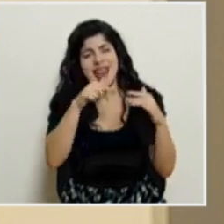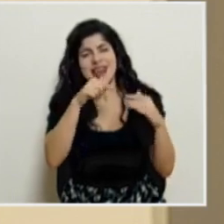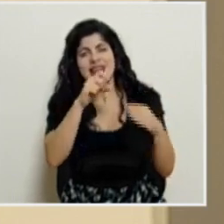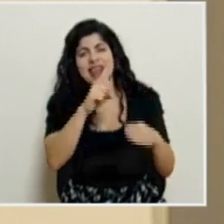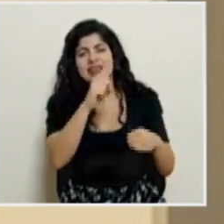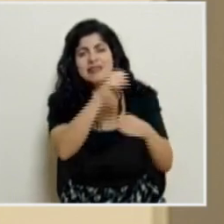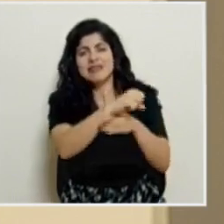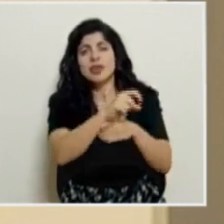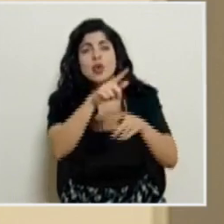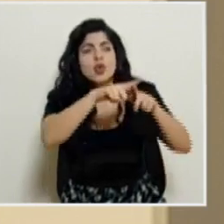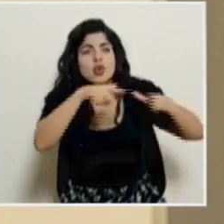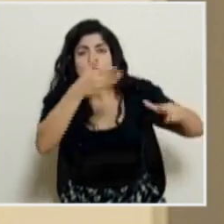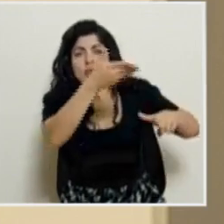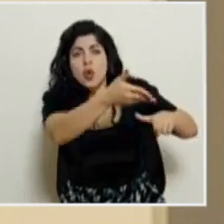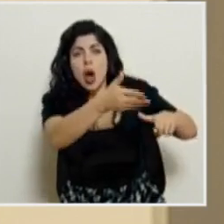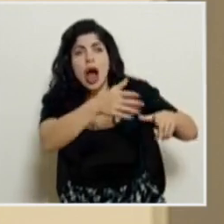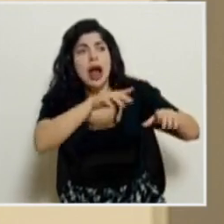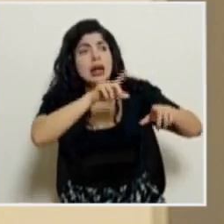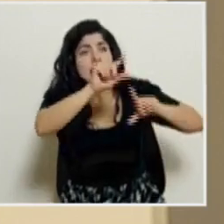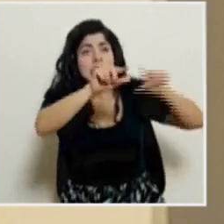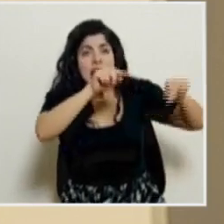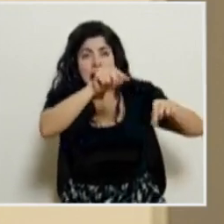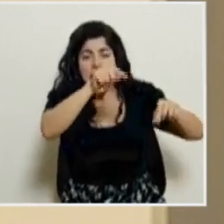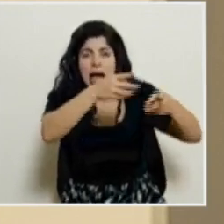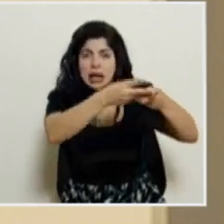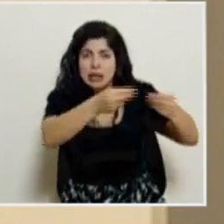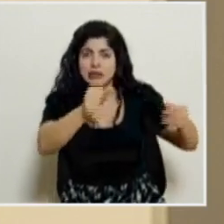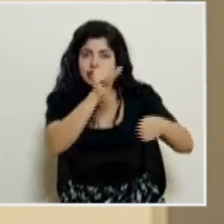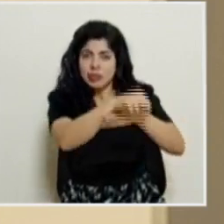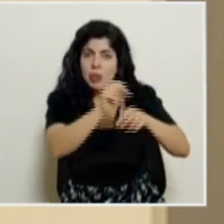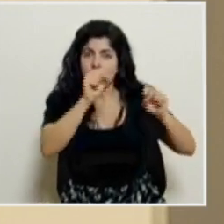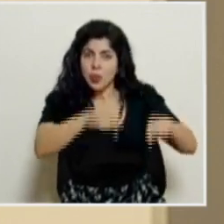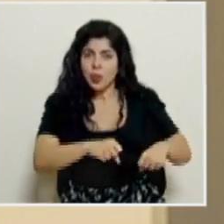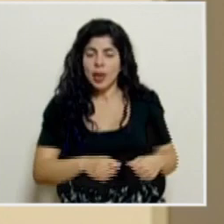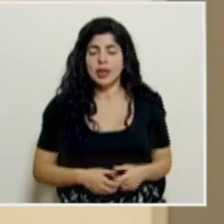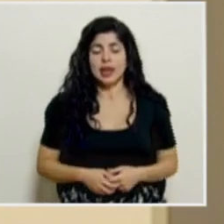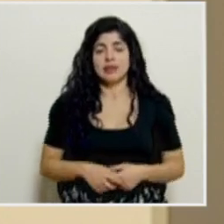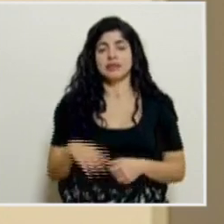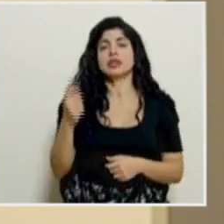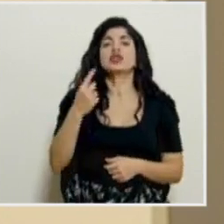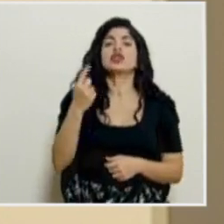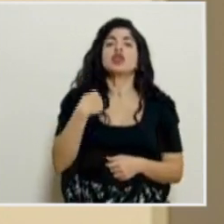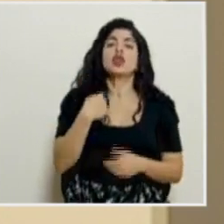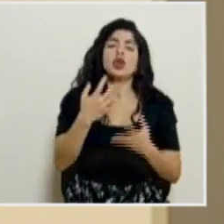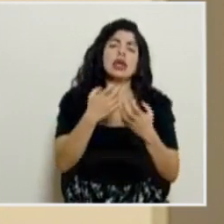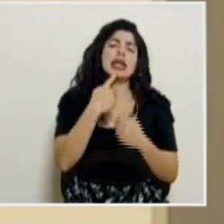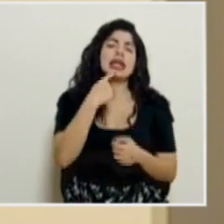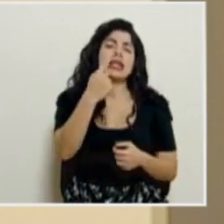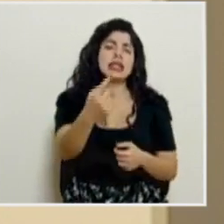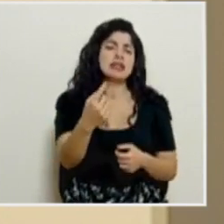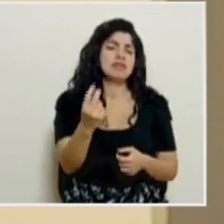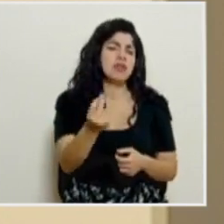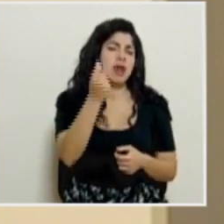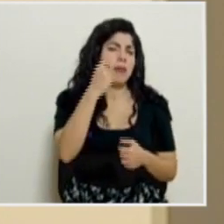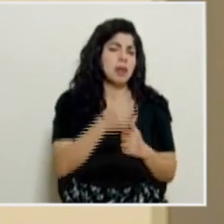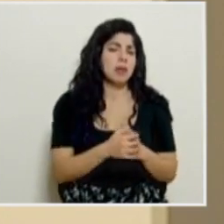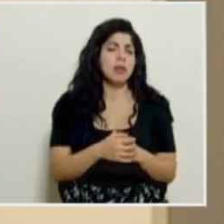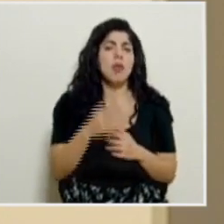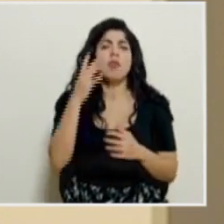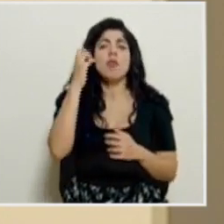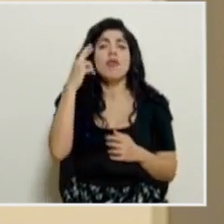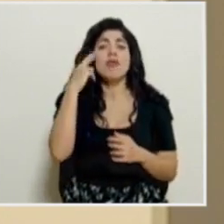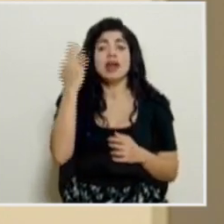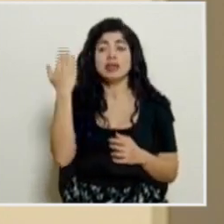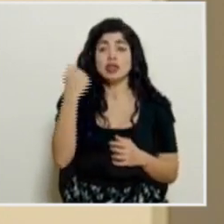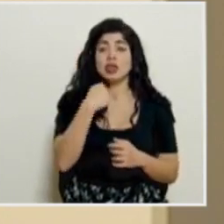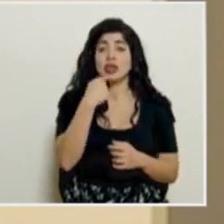en el terreno, en el territorio. Yo quiero nada más mencionar muy rápidamente para justificar lo que